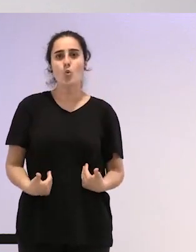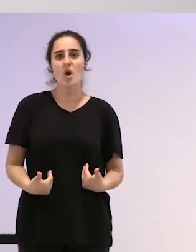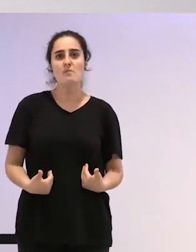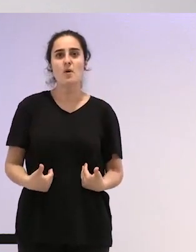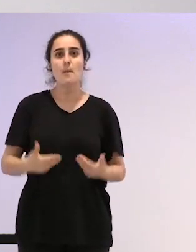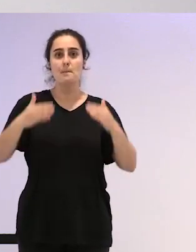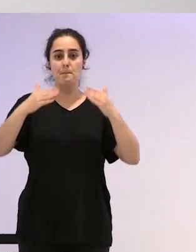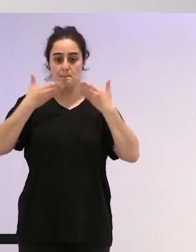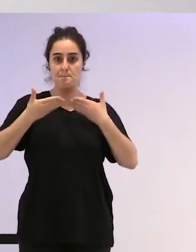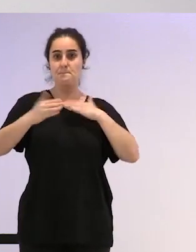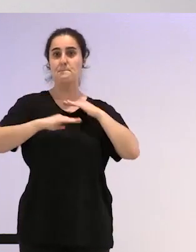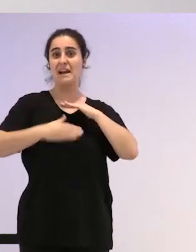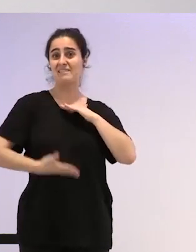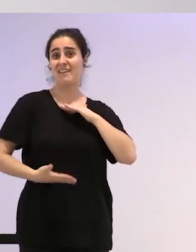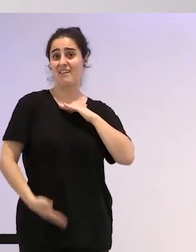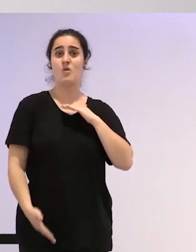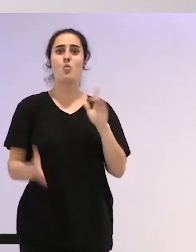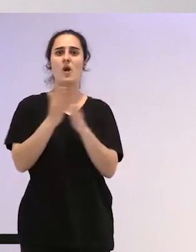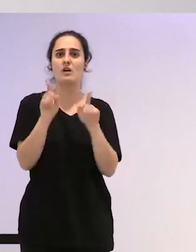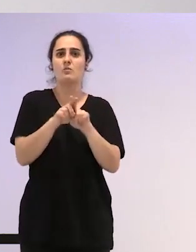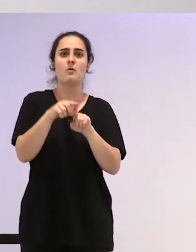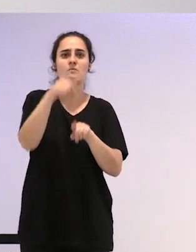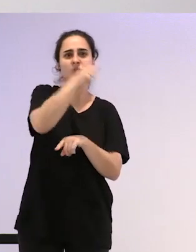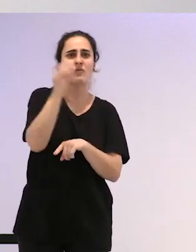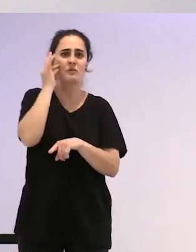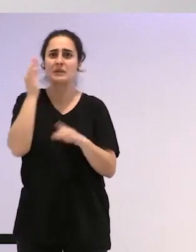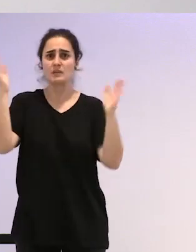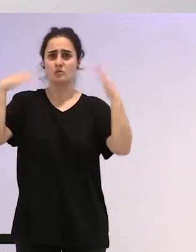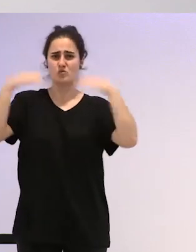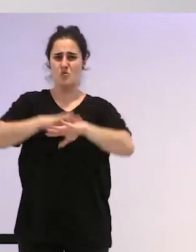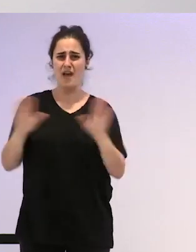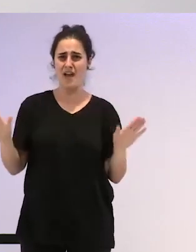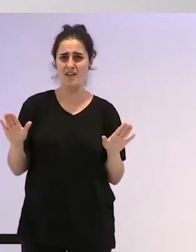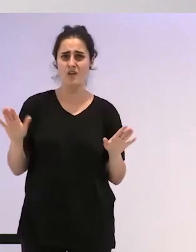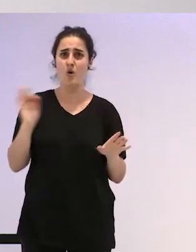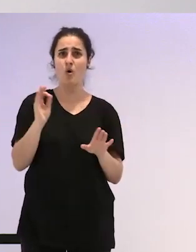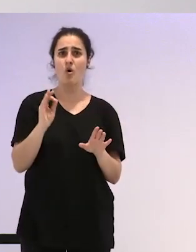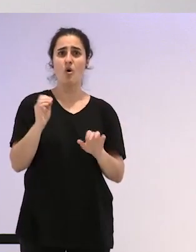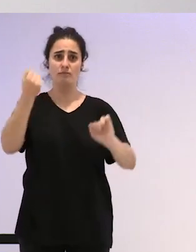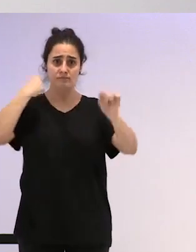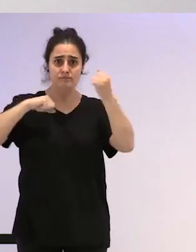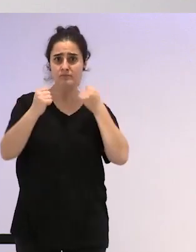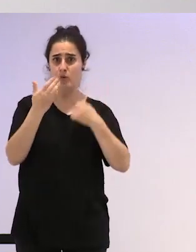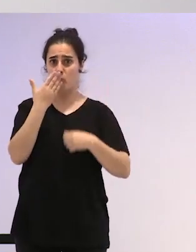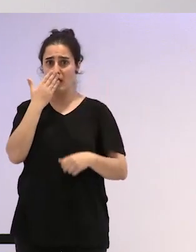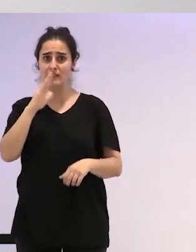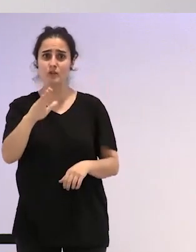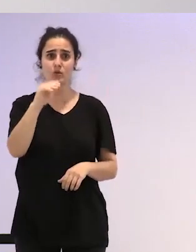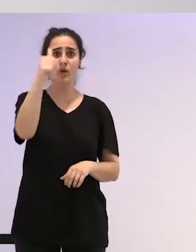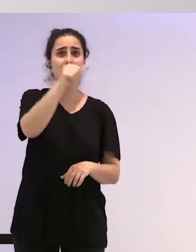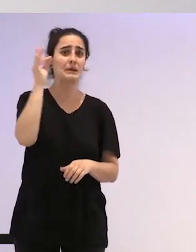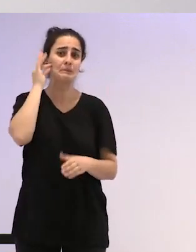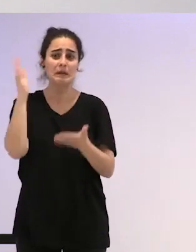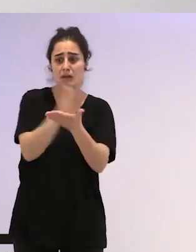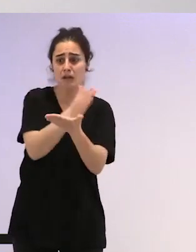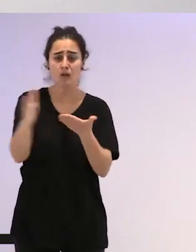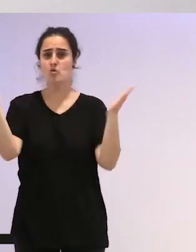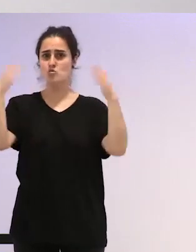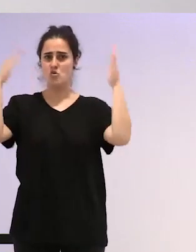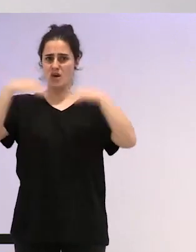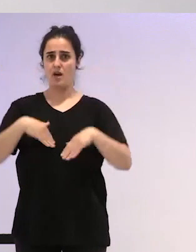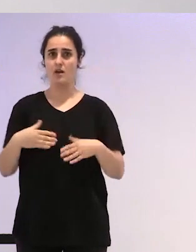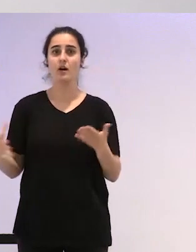masculina o femenina, que cualquier comportamiento a actitud no se considerara ni femenina ni masculina, y que todos